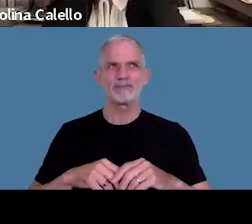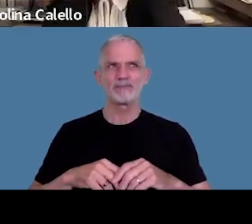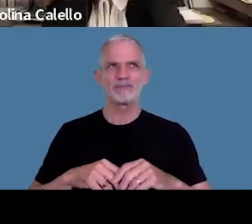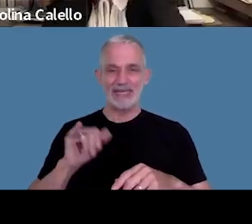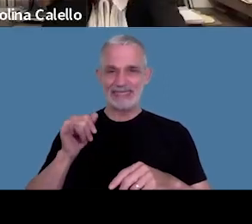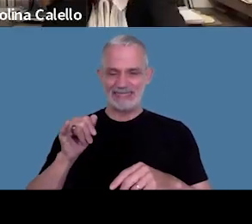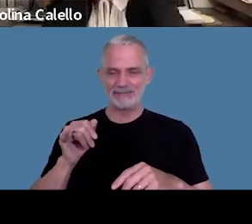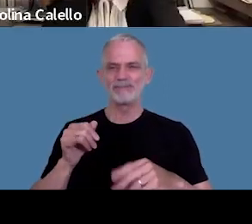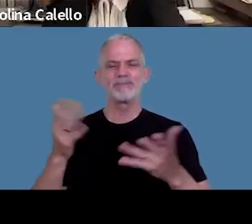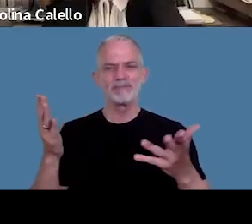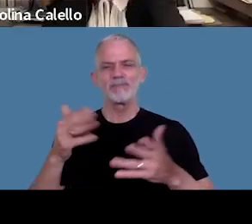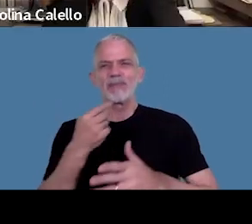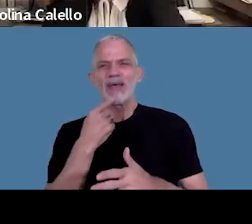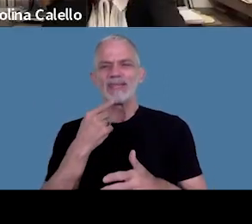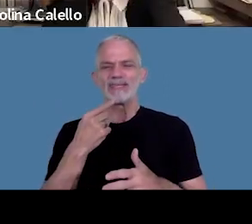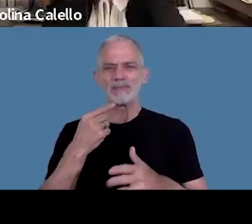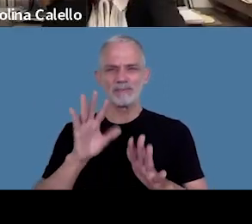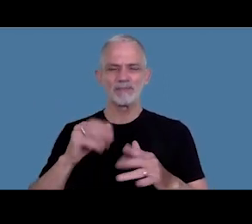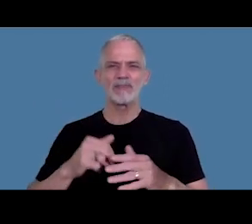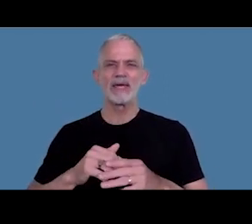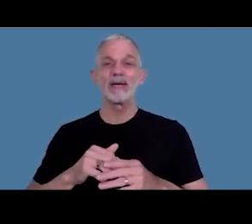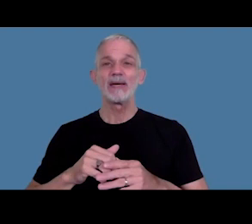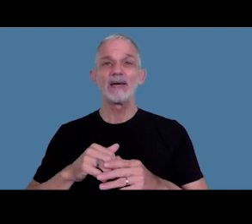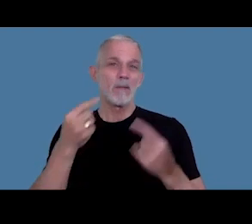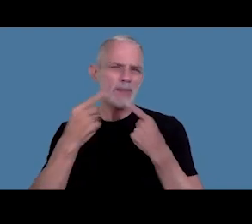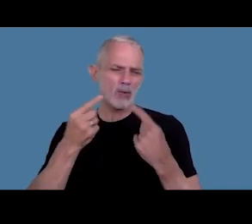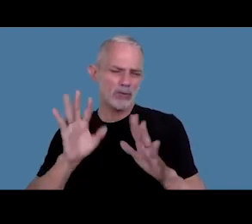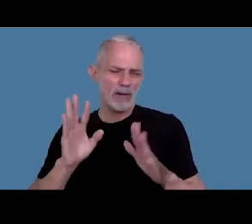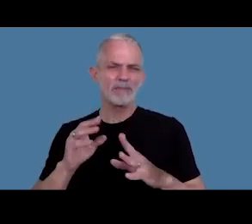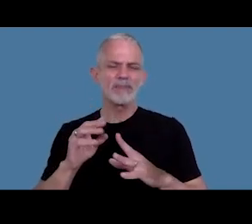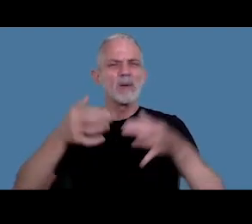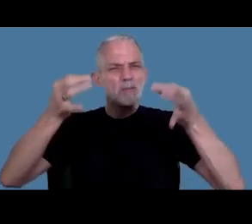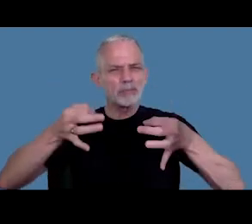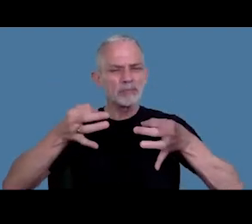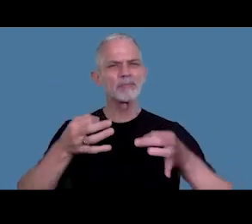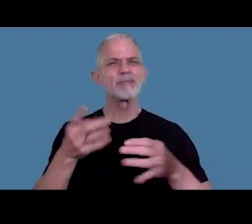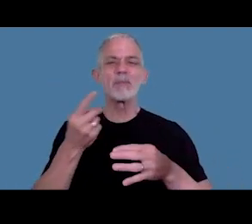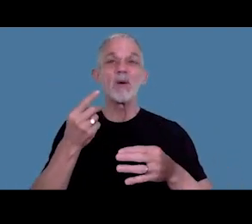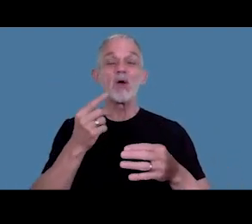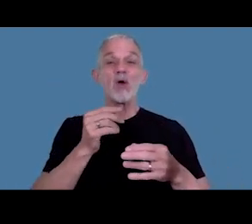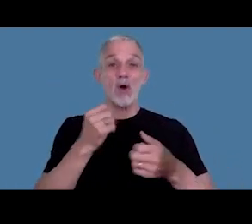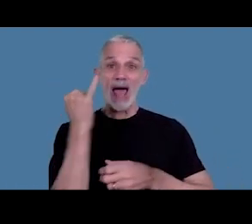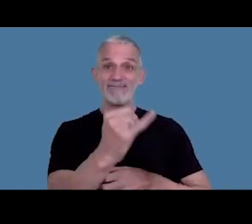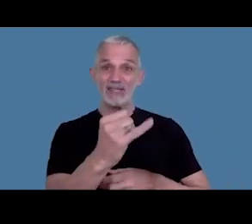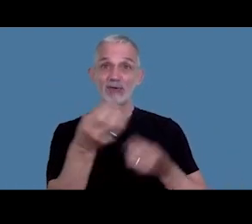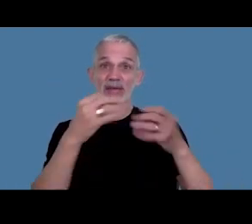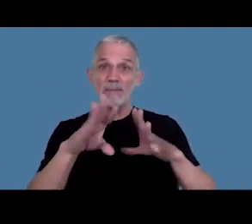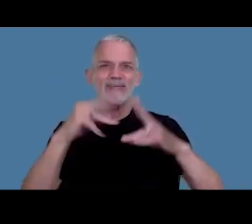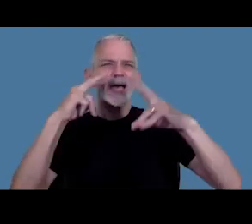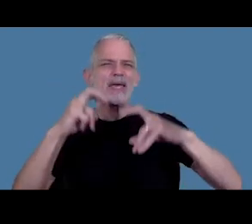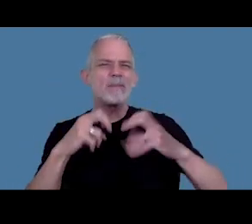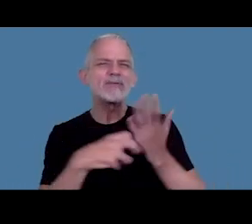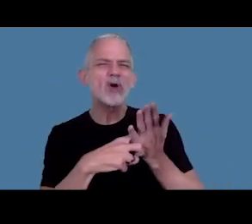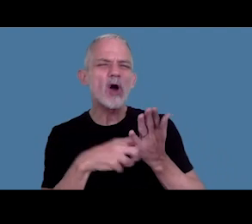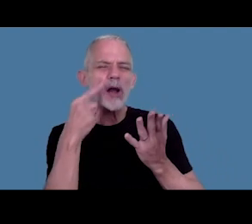hola si si hay Carolina tengo una pregunta bien concreta la notificación de inicio de inspección y